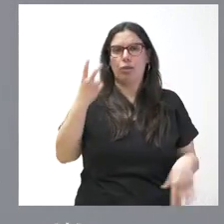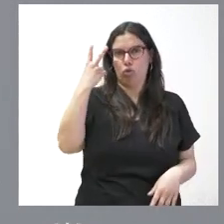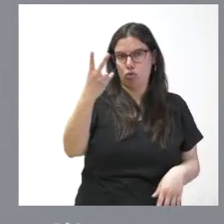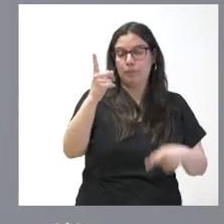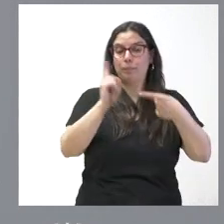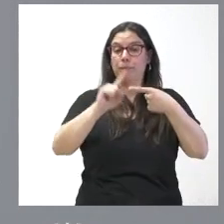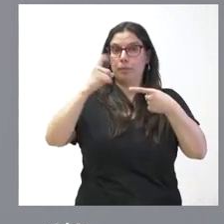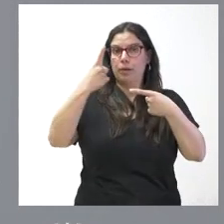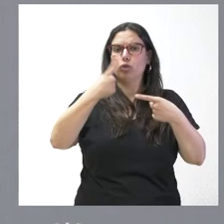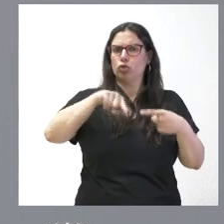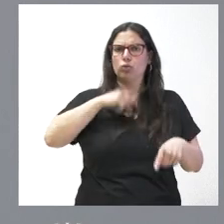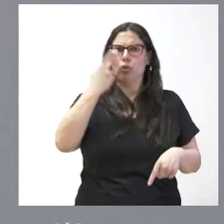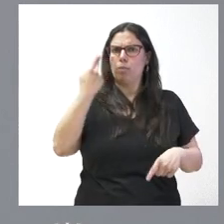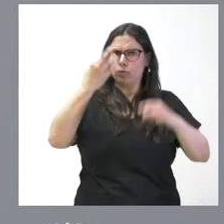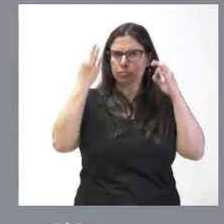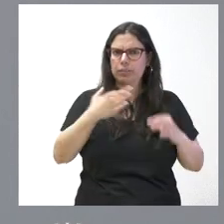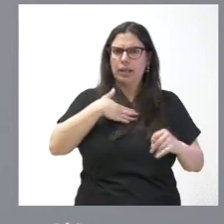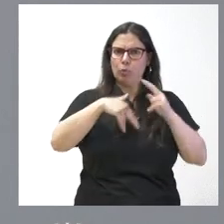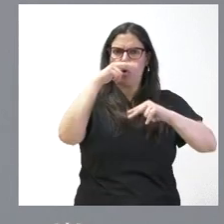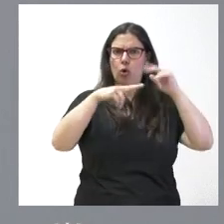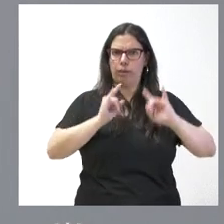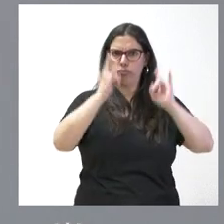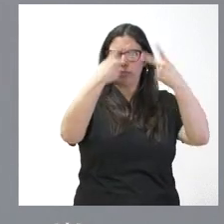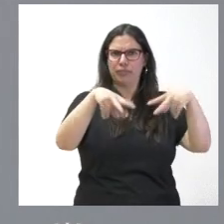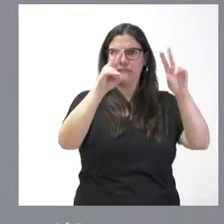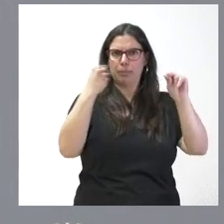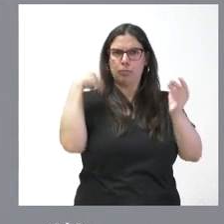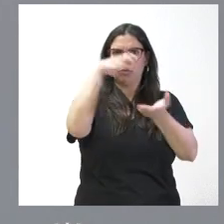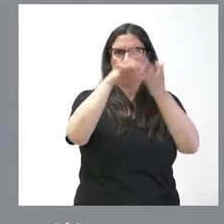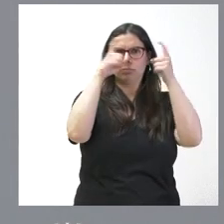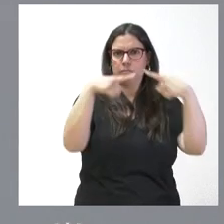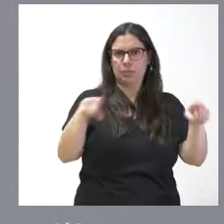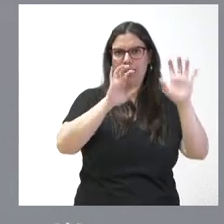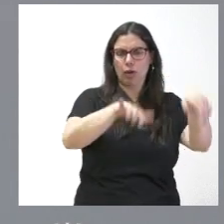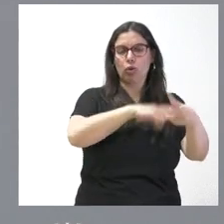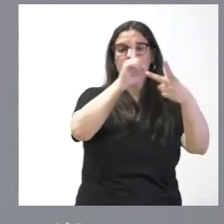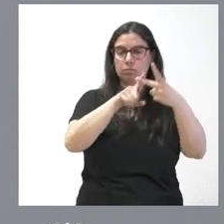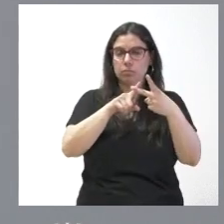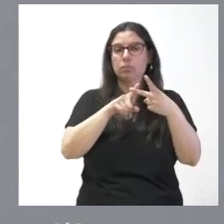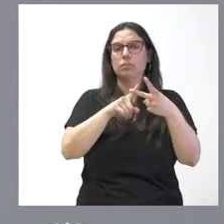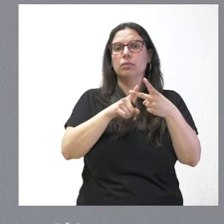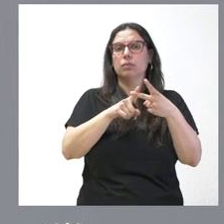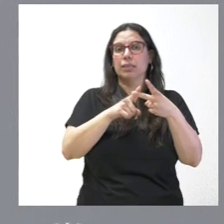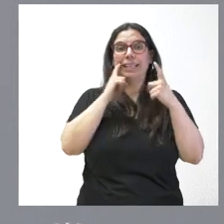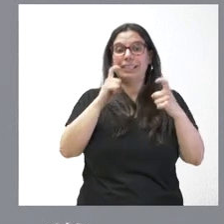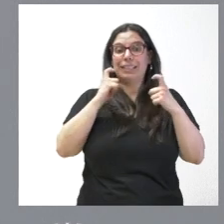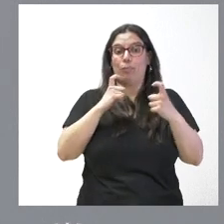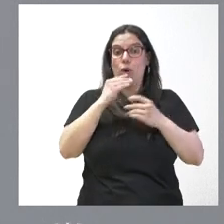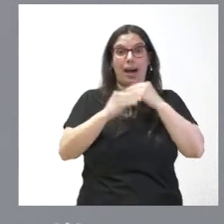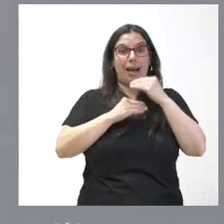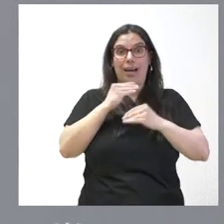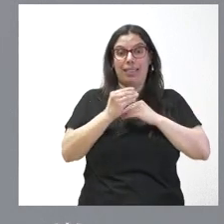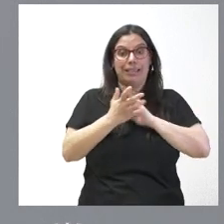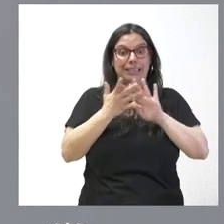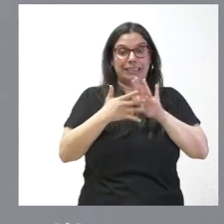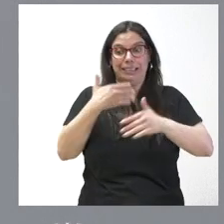tenemos el firme compromiso de acabar las obras del Conservatorio de León y en segundo lugar que estamos yendo todo lo que la ley de contratos